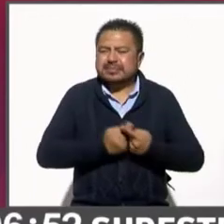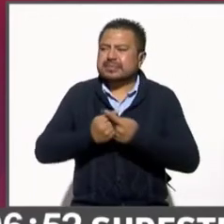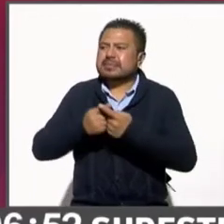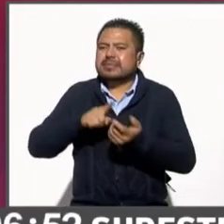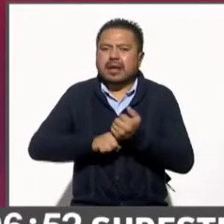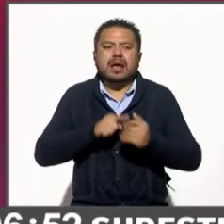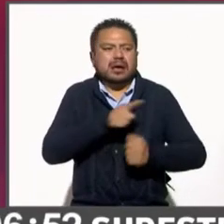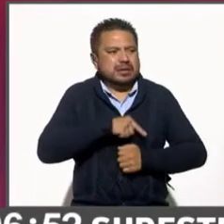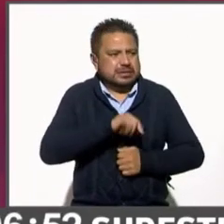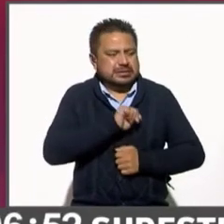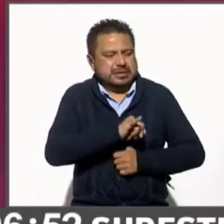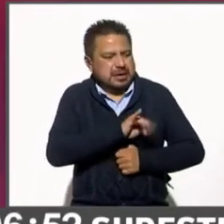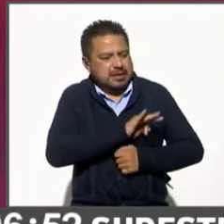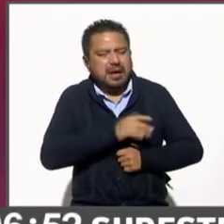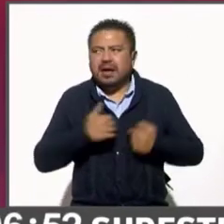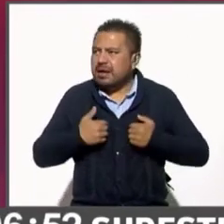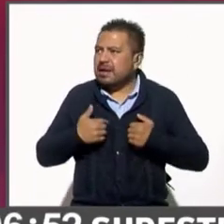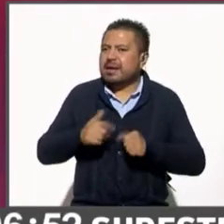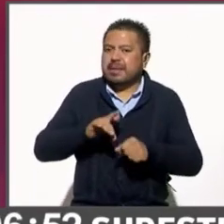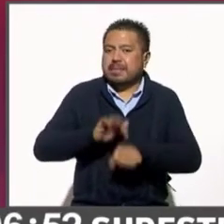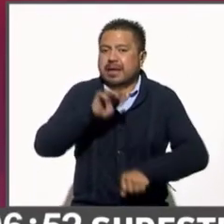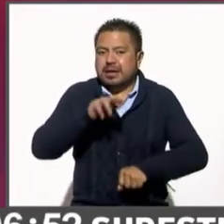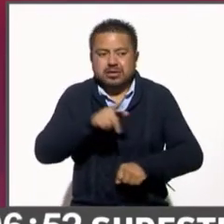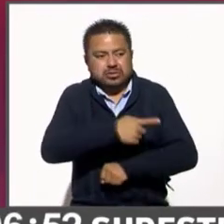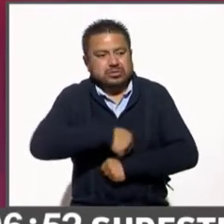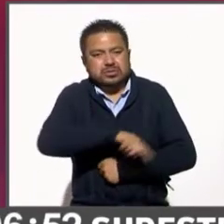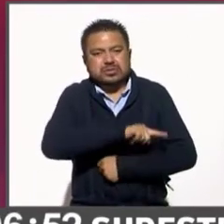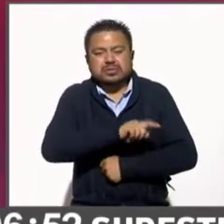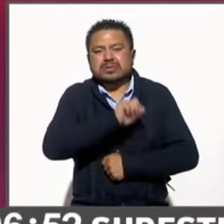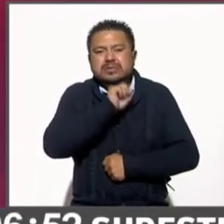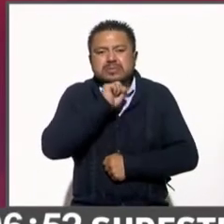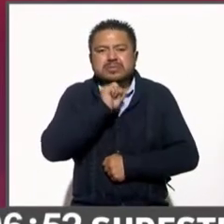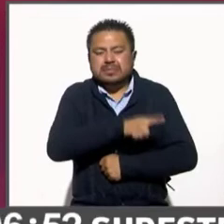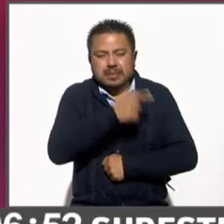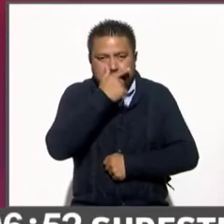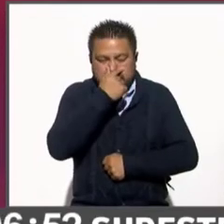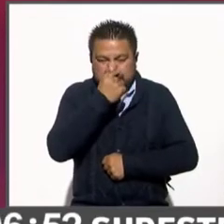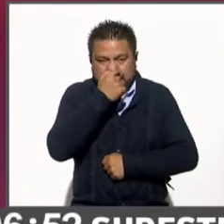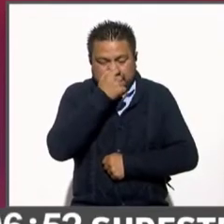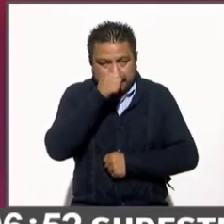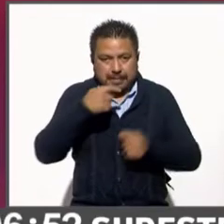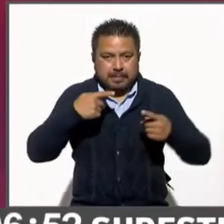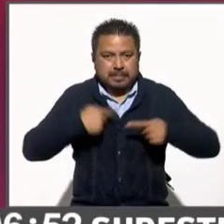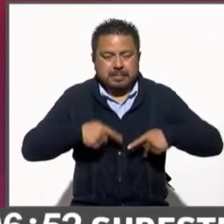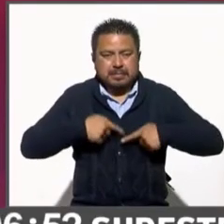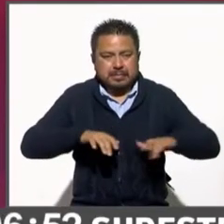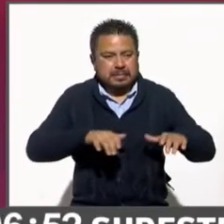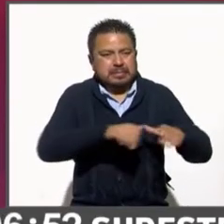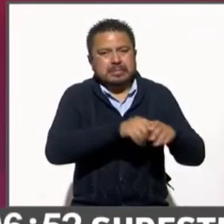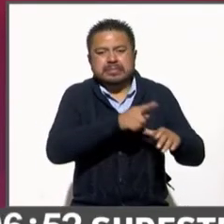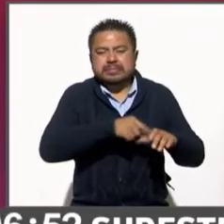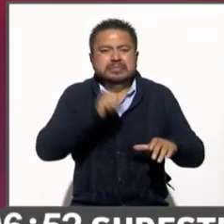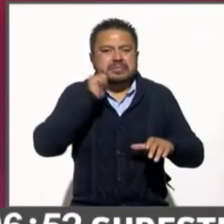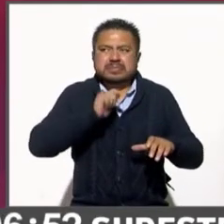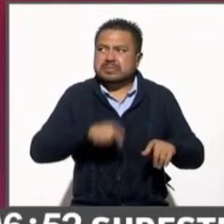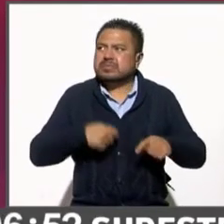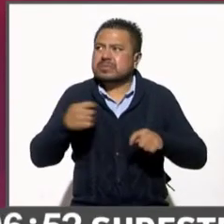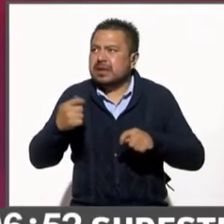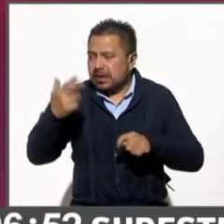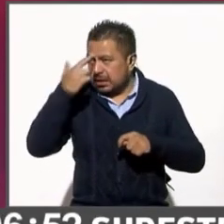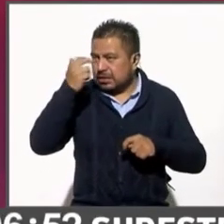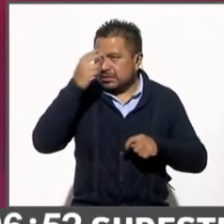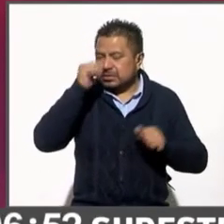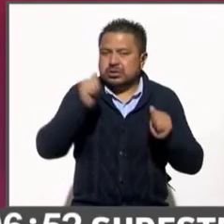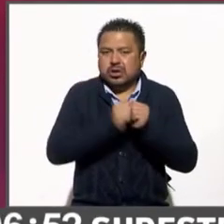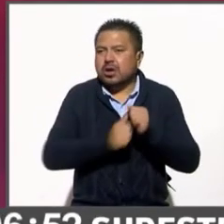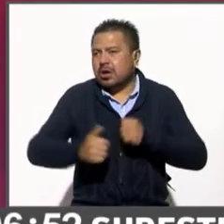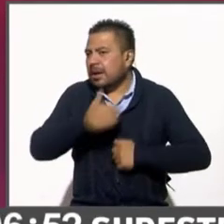la mayor parte de las veces el ciudadano le concede razón al presidente. Depende